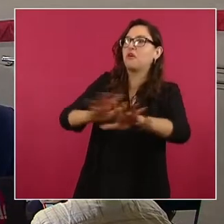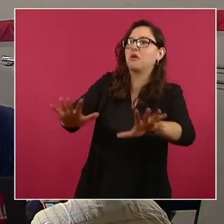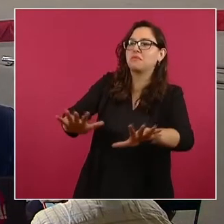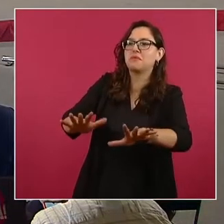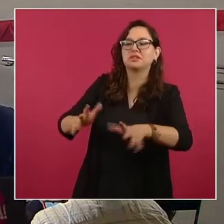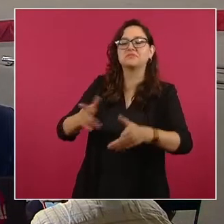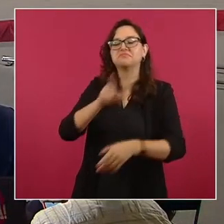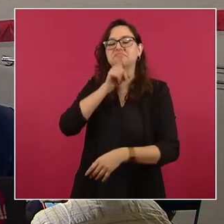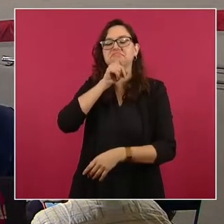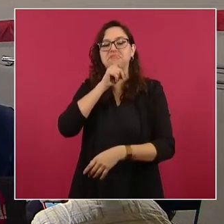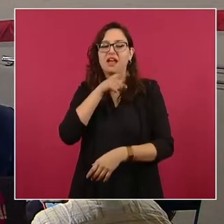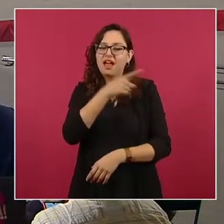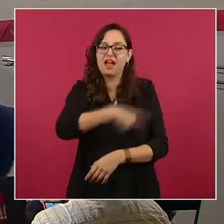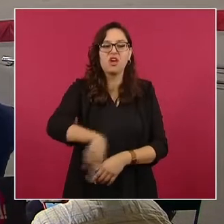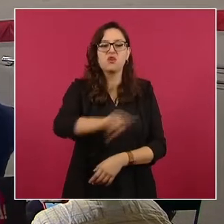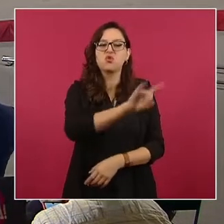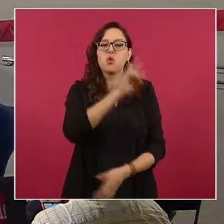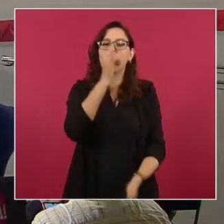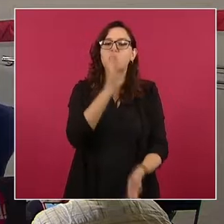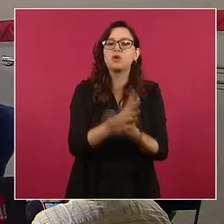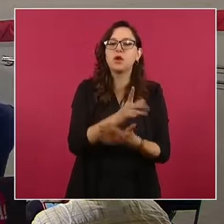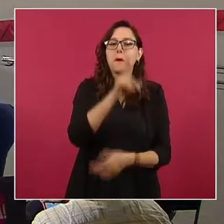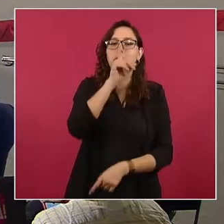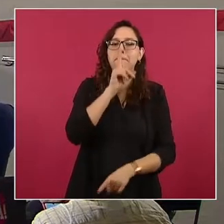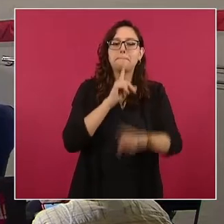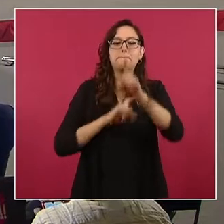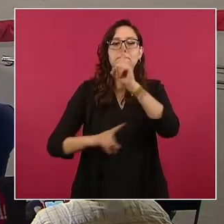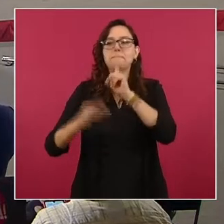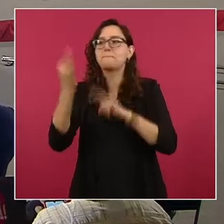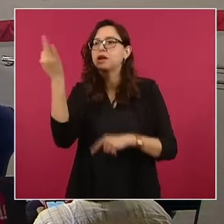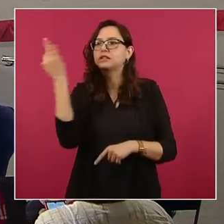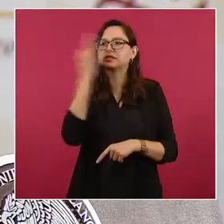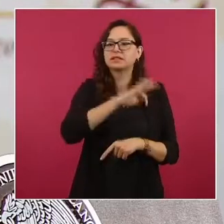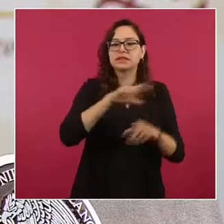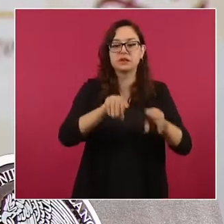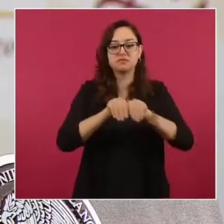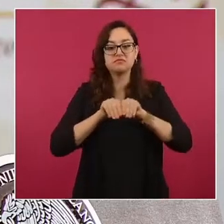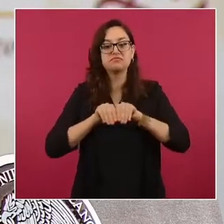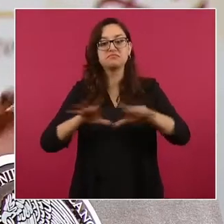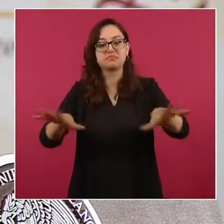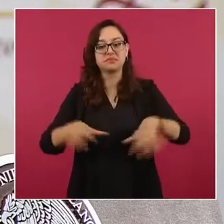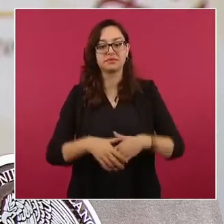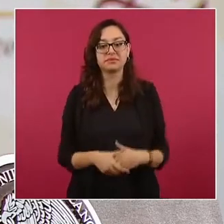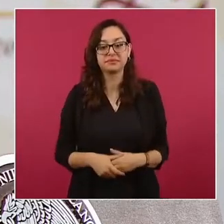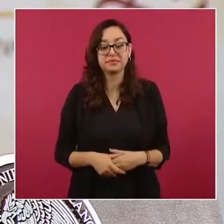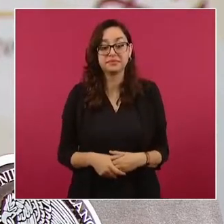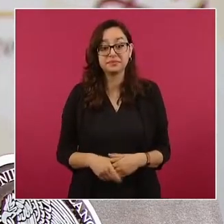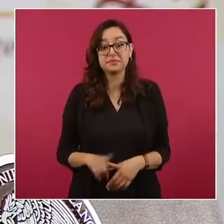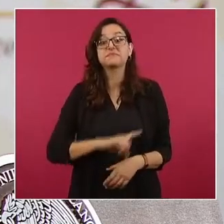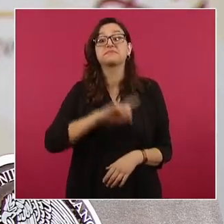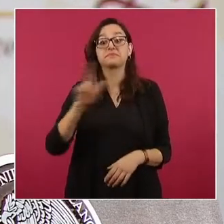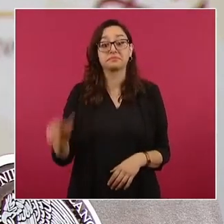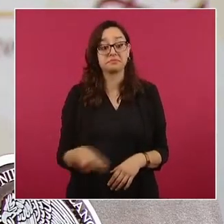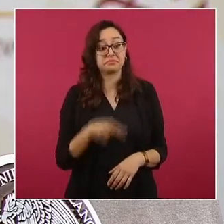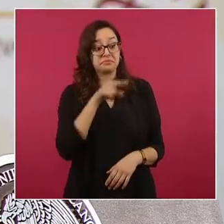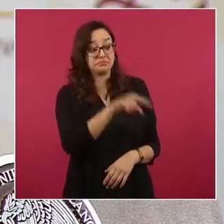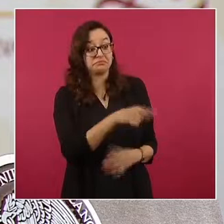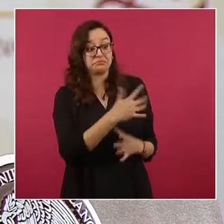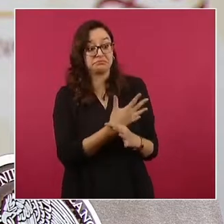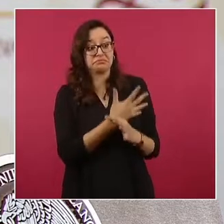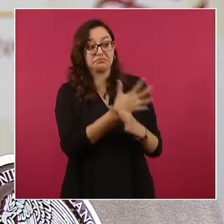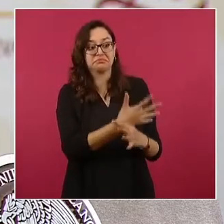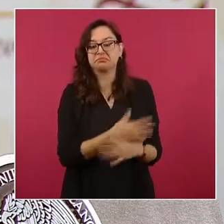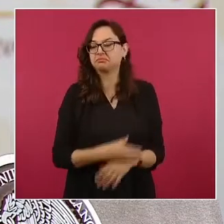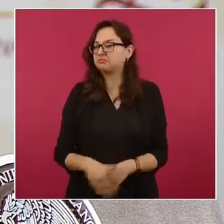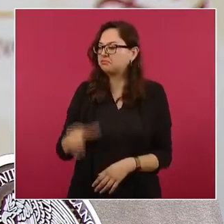es falsa. Ahora bien, el señor Aguilar, ya encarrerado, urge a la COFEPRIS agilizar la